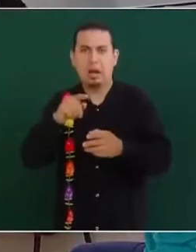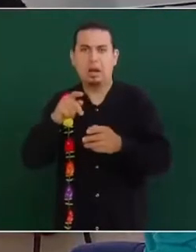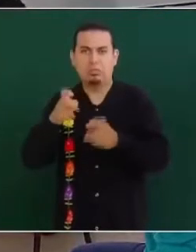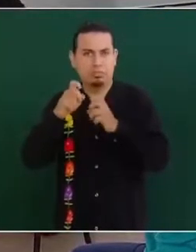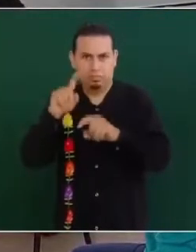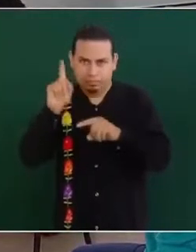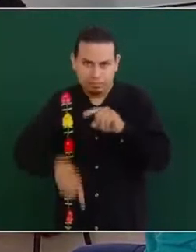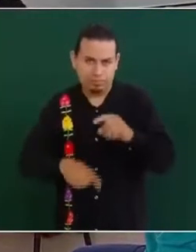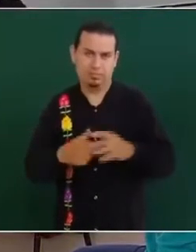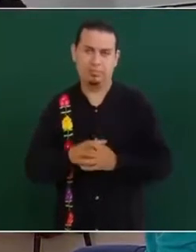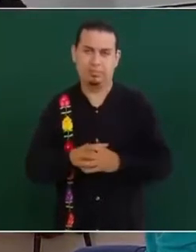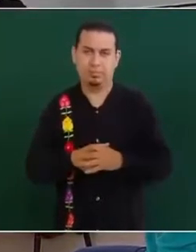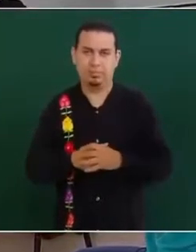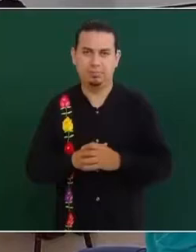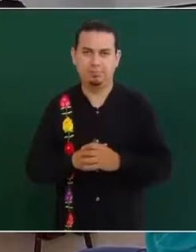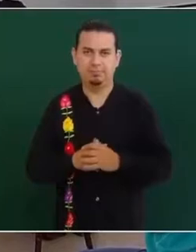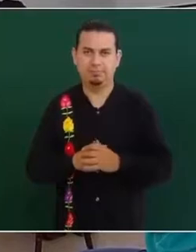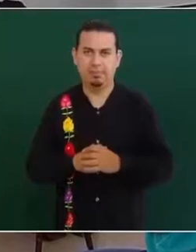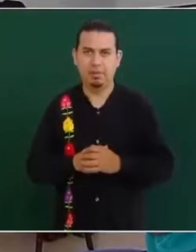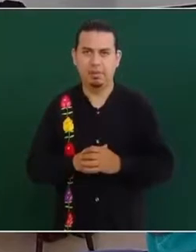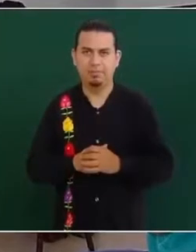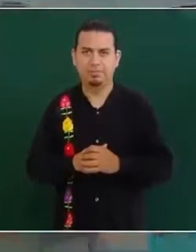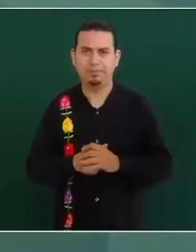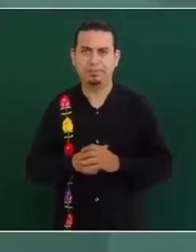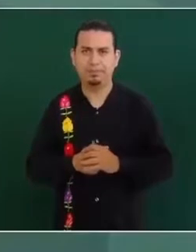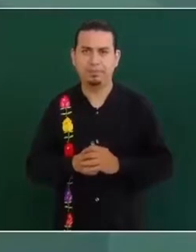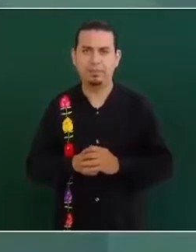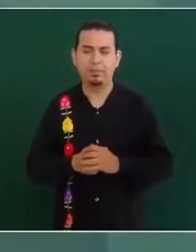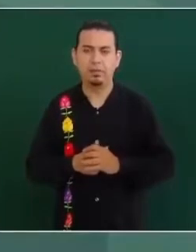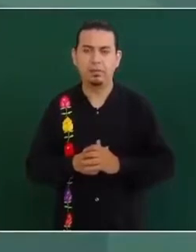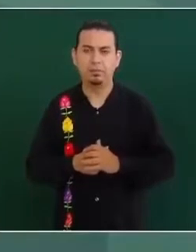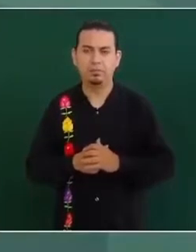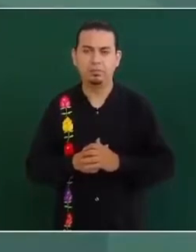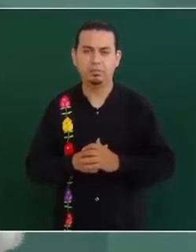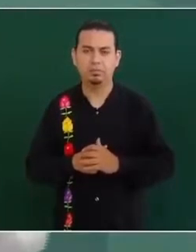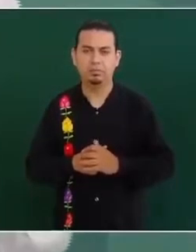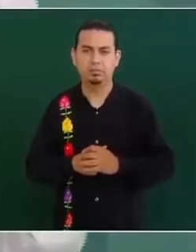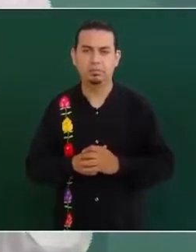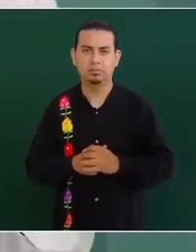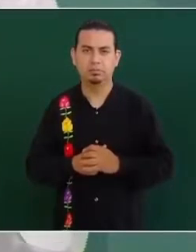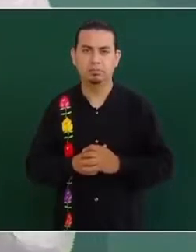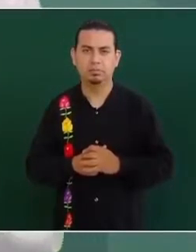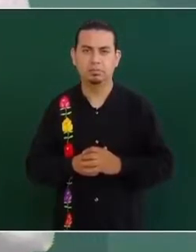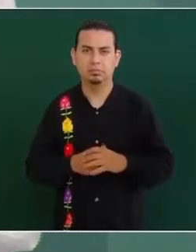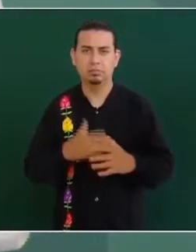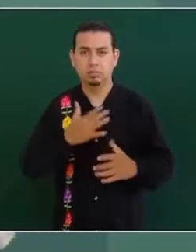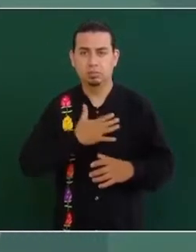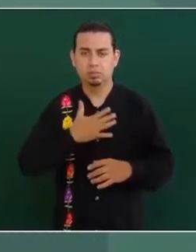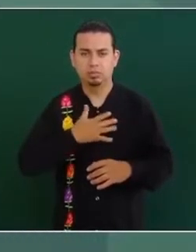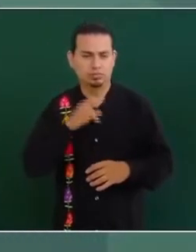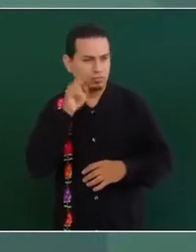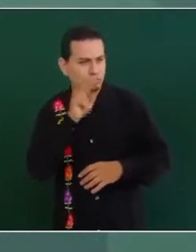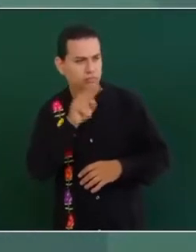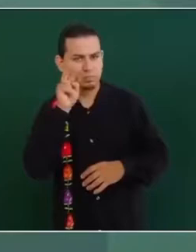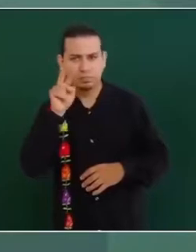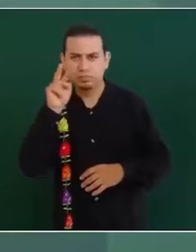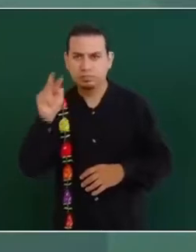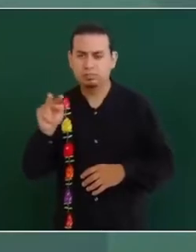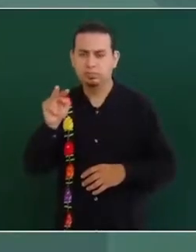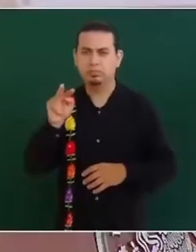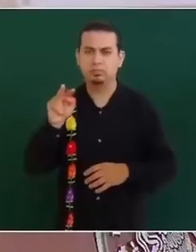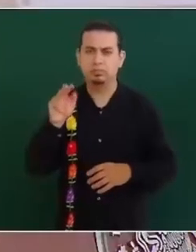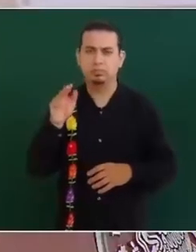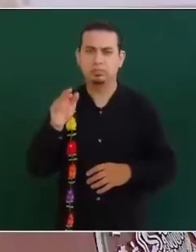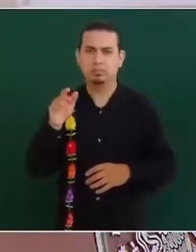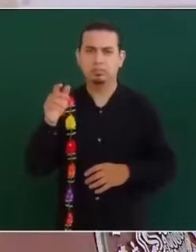No, tiene que ver con el comportamiento, como decía el